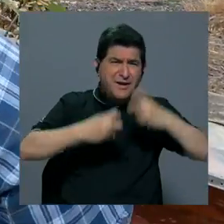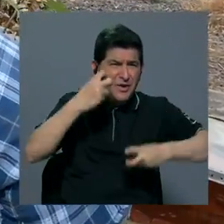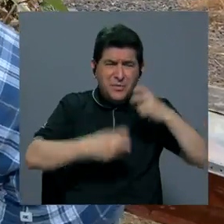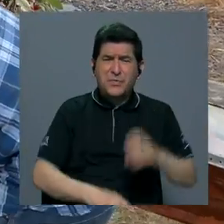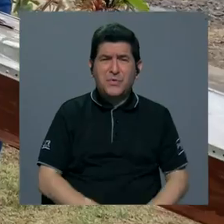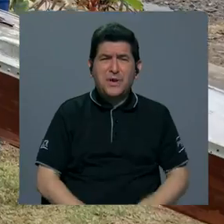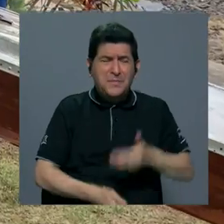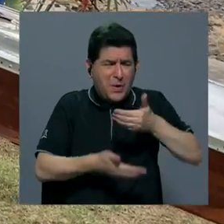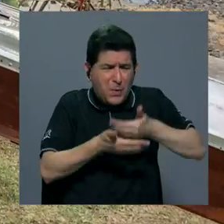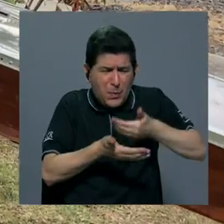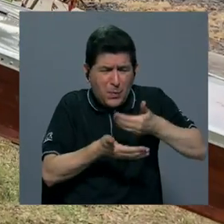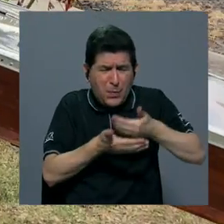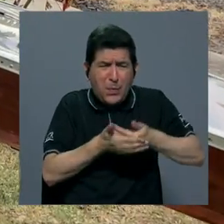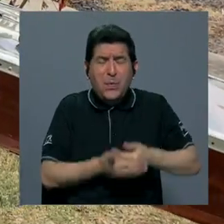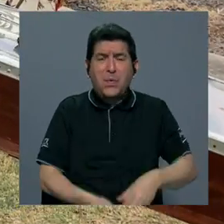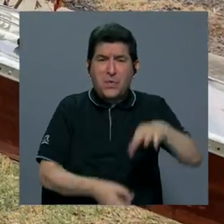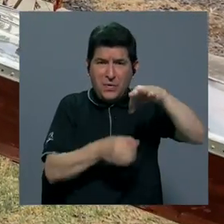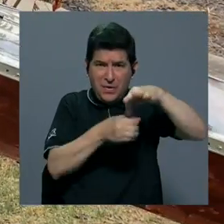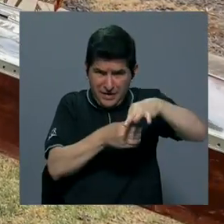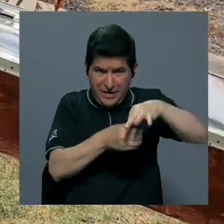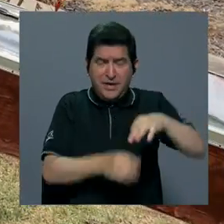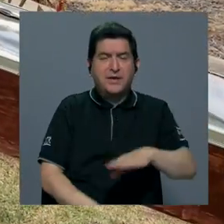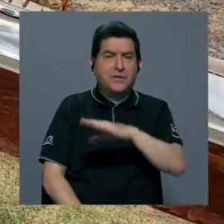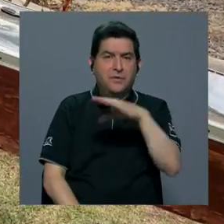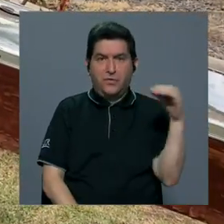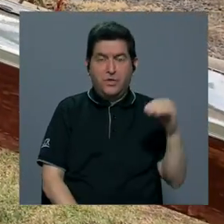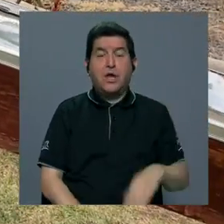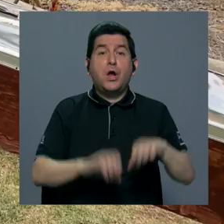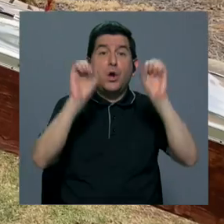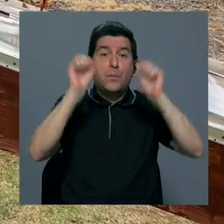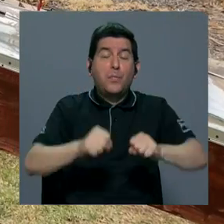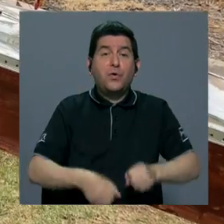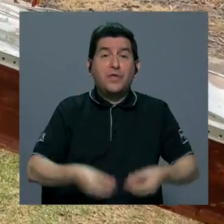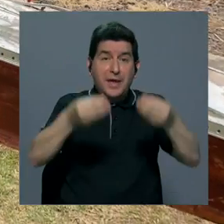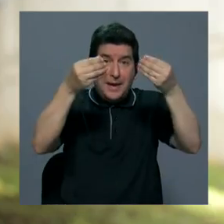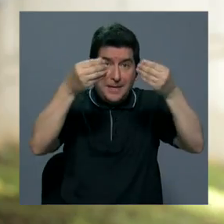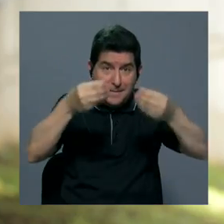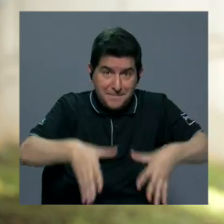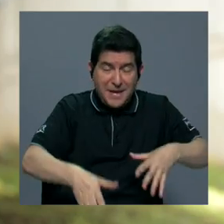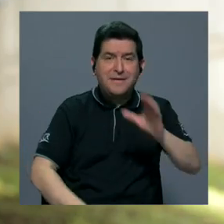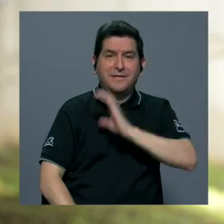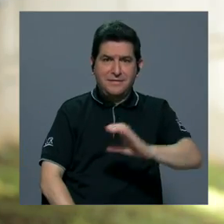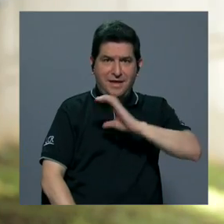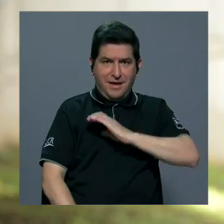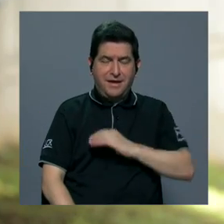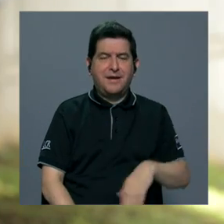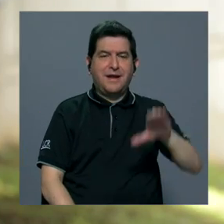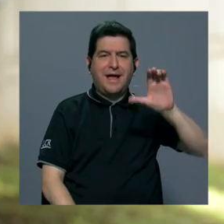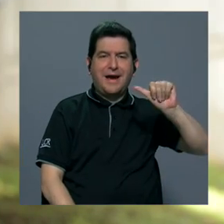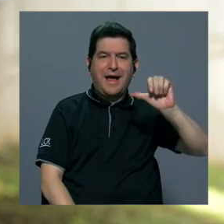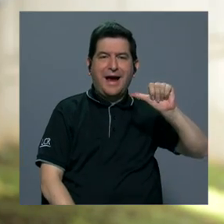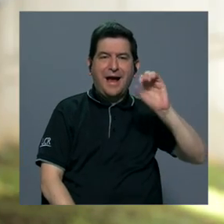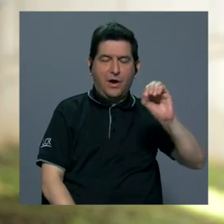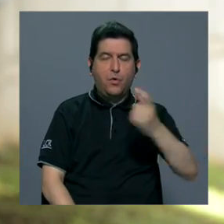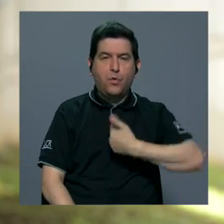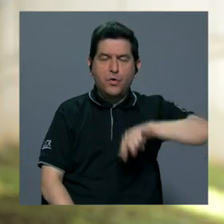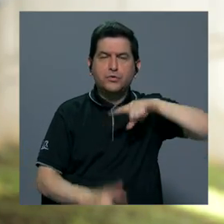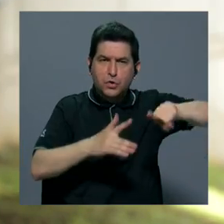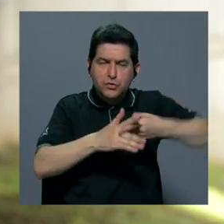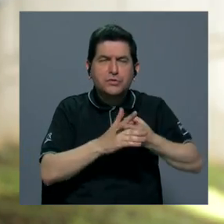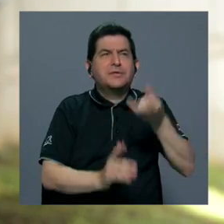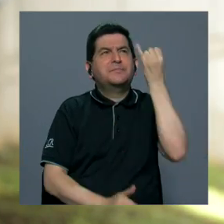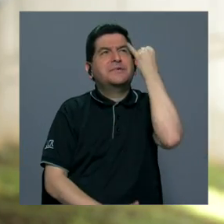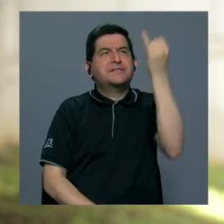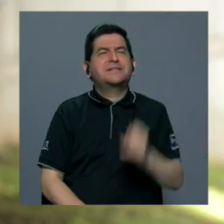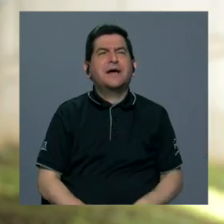problema, que se humedecía el grano y que podían perder calidad de su cacao, pues empezamos